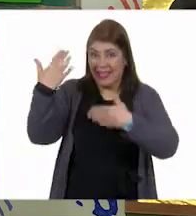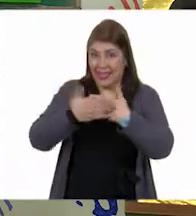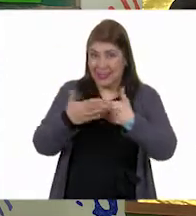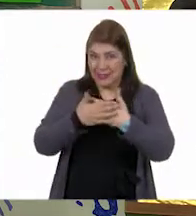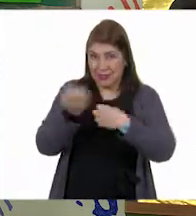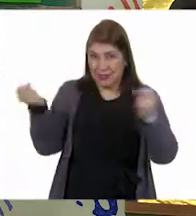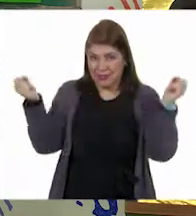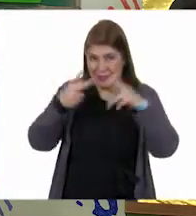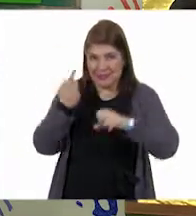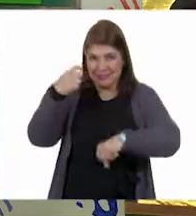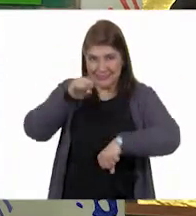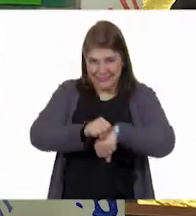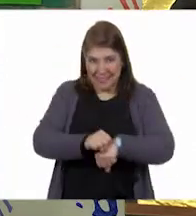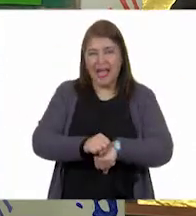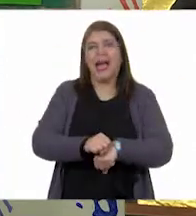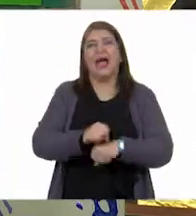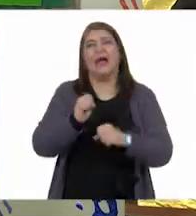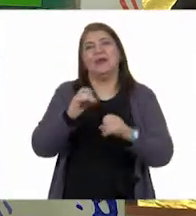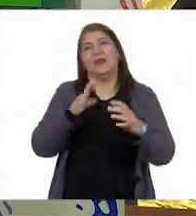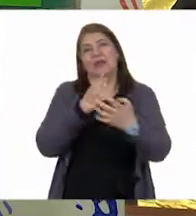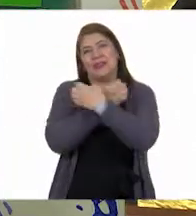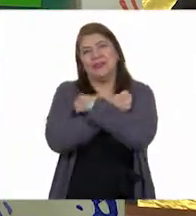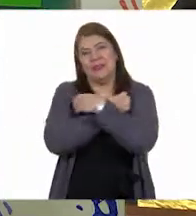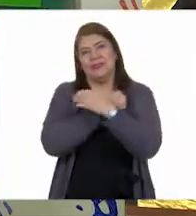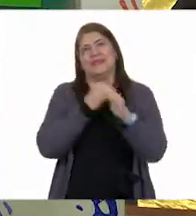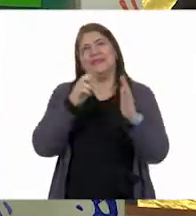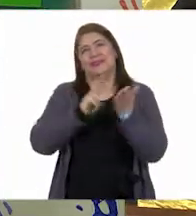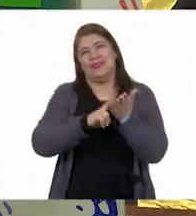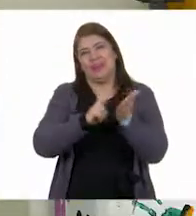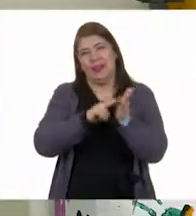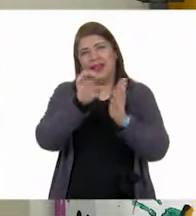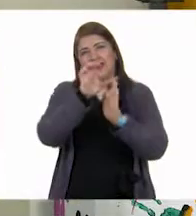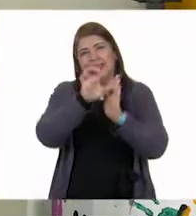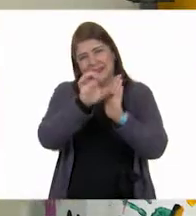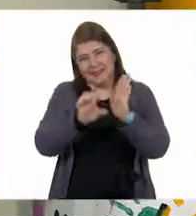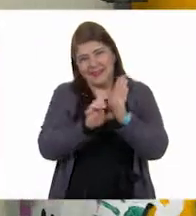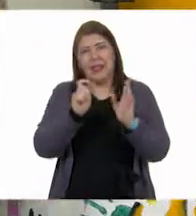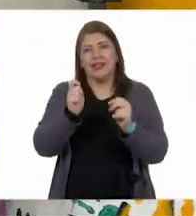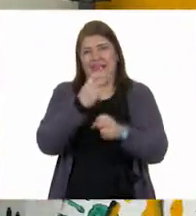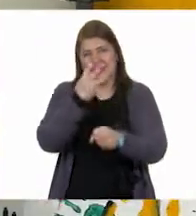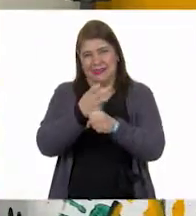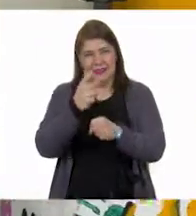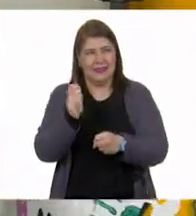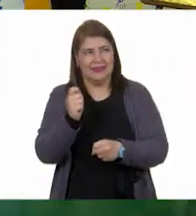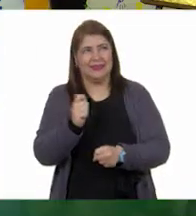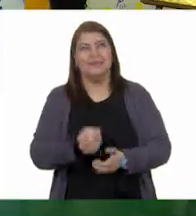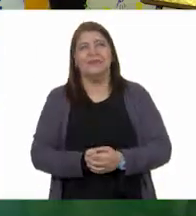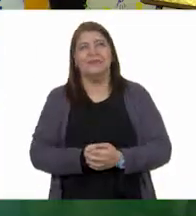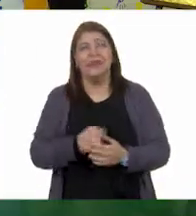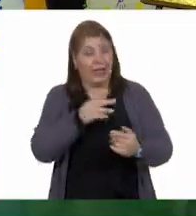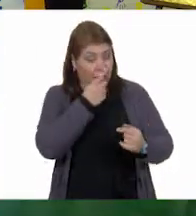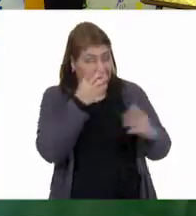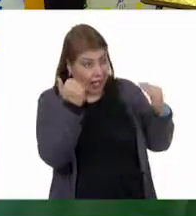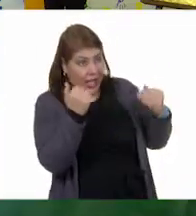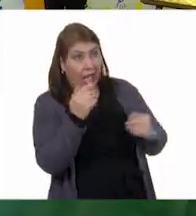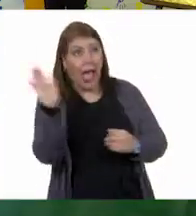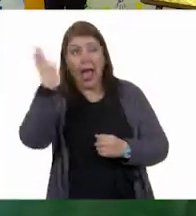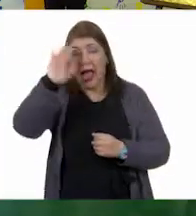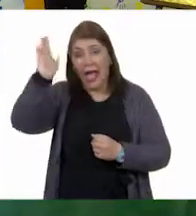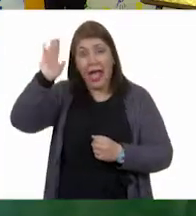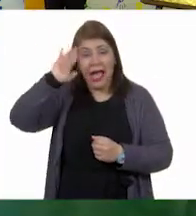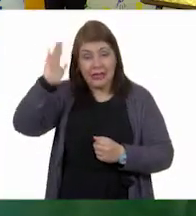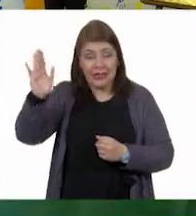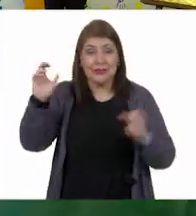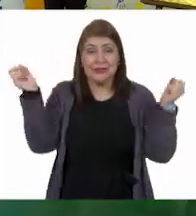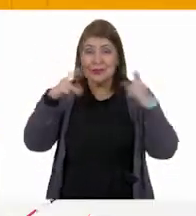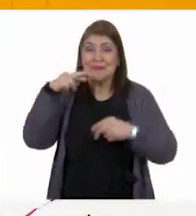siguiente semana en formación cívica y ética de tercer grado. Gloria, despídete de las niñas y niños. ¡Adiós, amigos! Nos